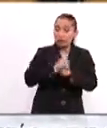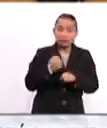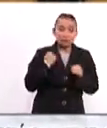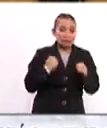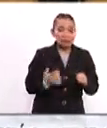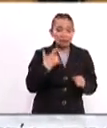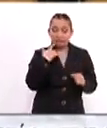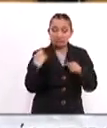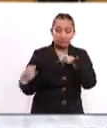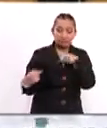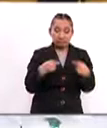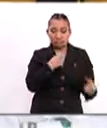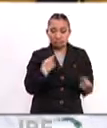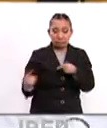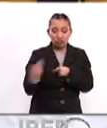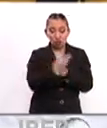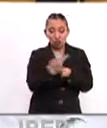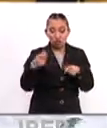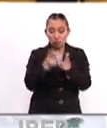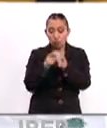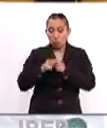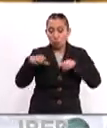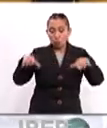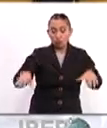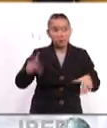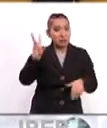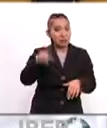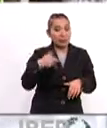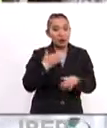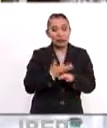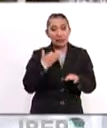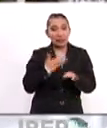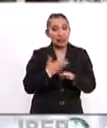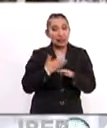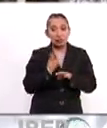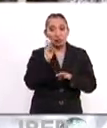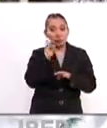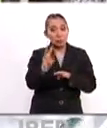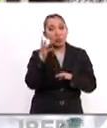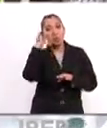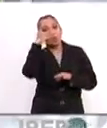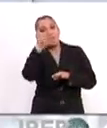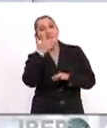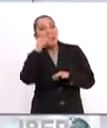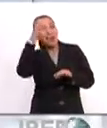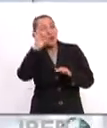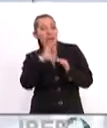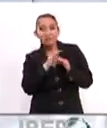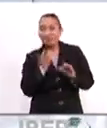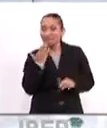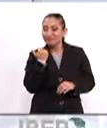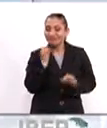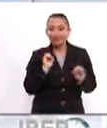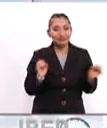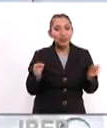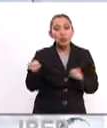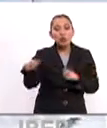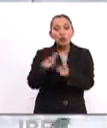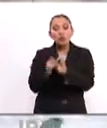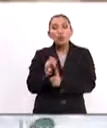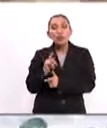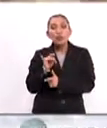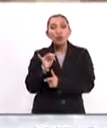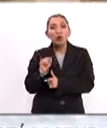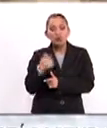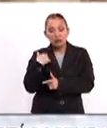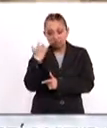intensas de negociaciones entre ambas partes. Francamente, en este momento no se ve un horizonte de un acuerdo común porque los demócratas